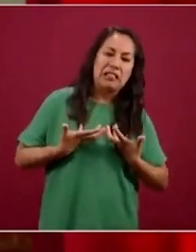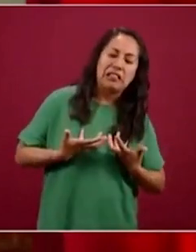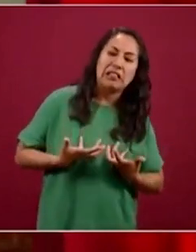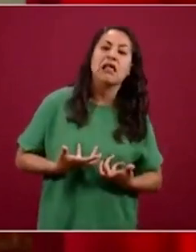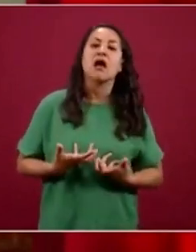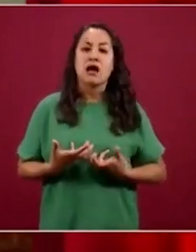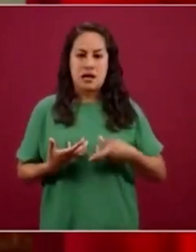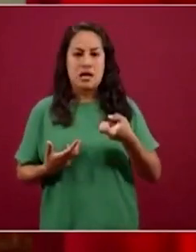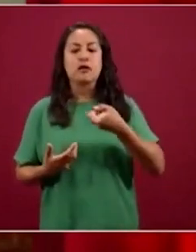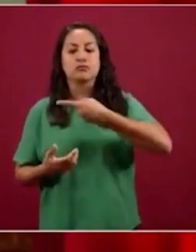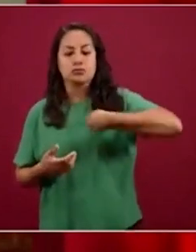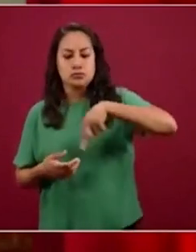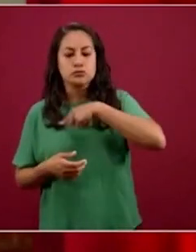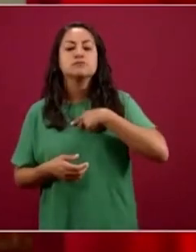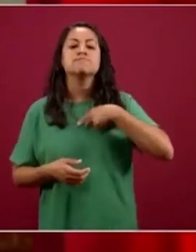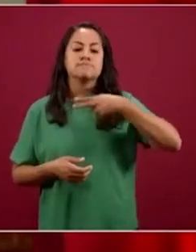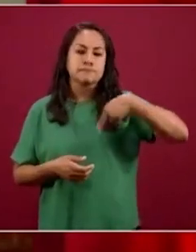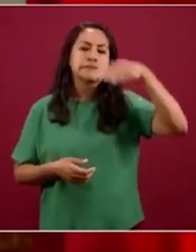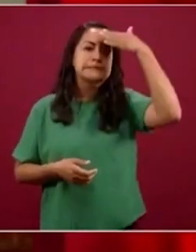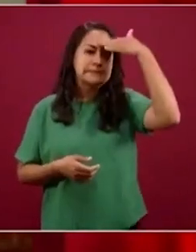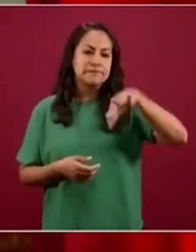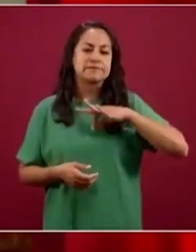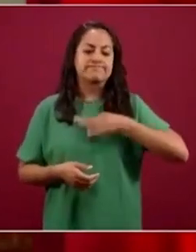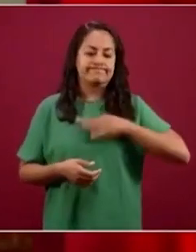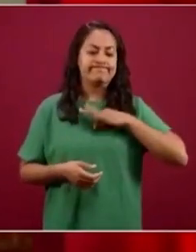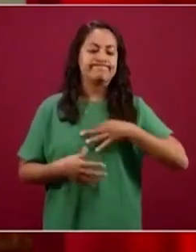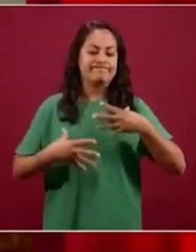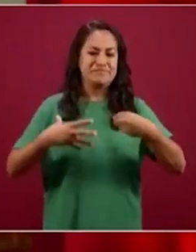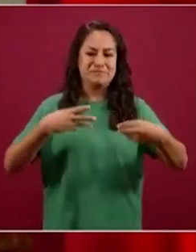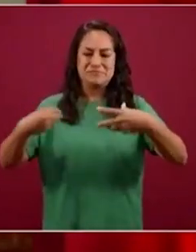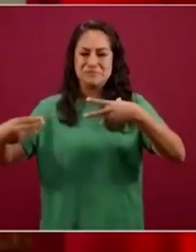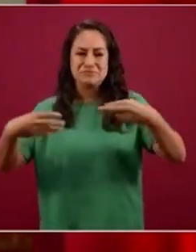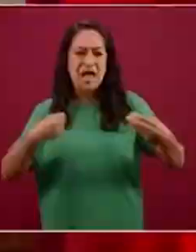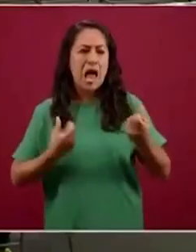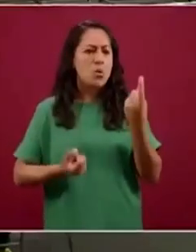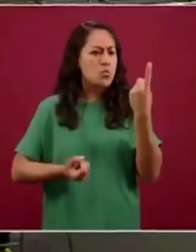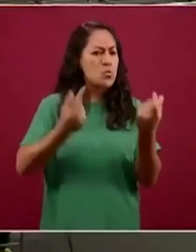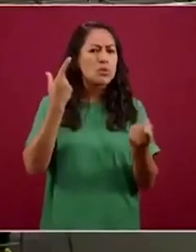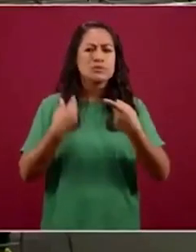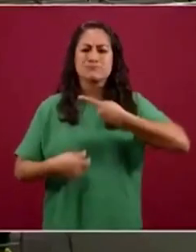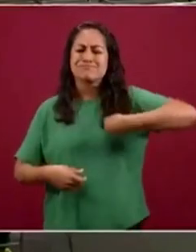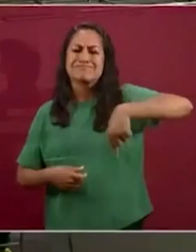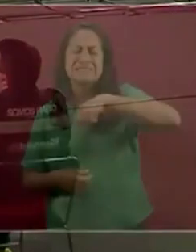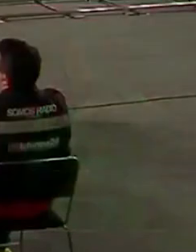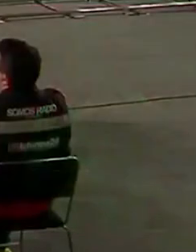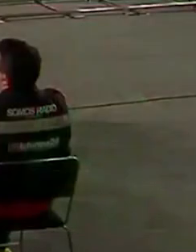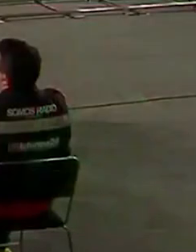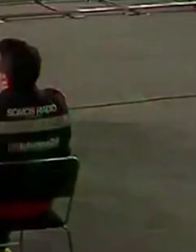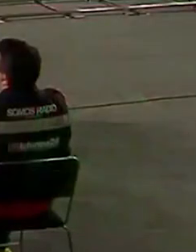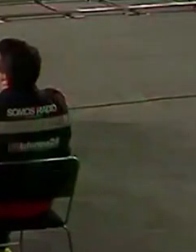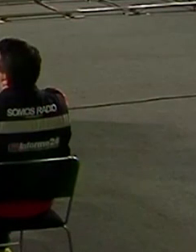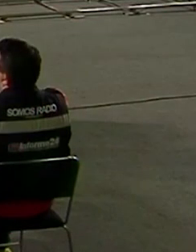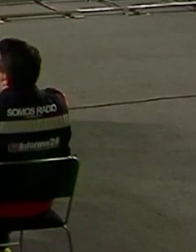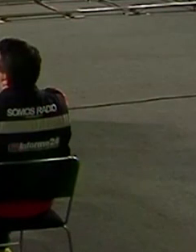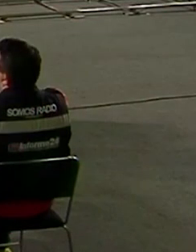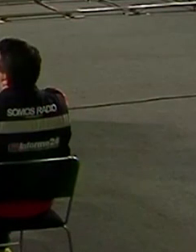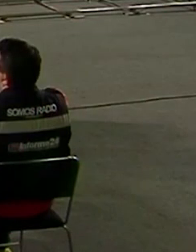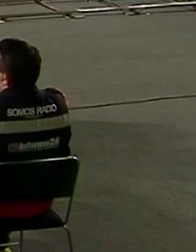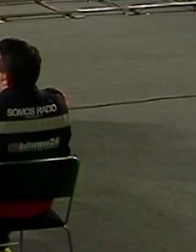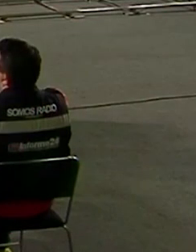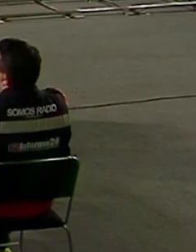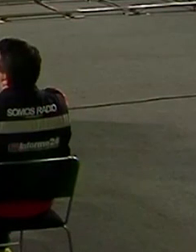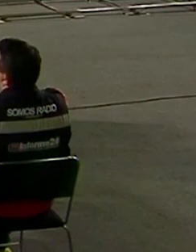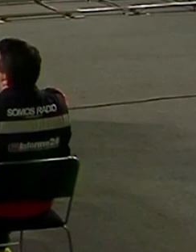propia epidemia nos ha generado alguna molestia emocional, miedo,